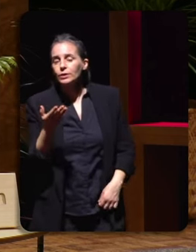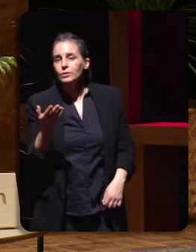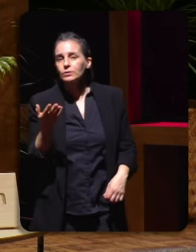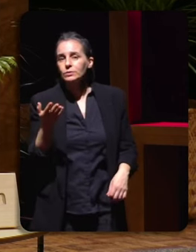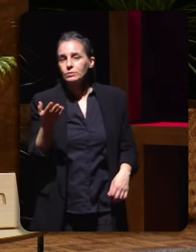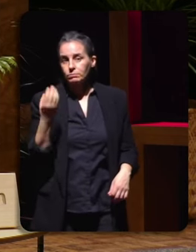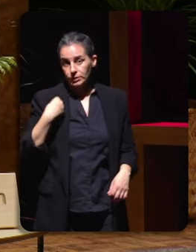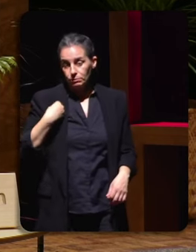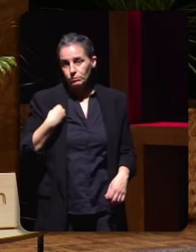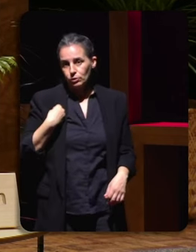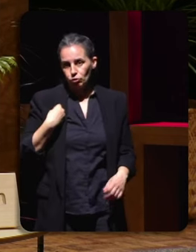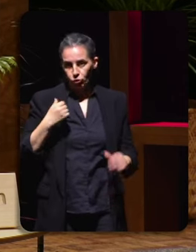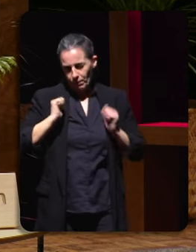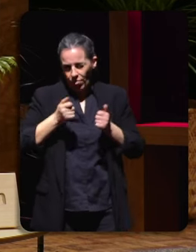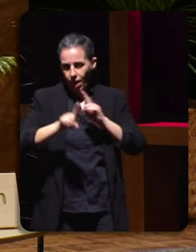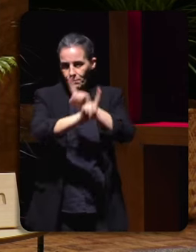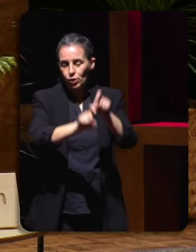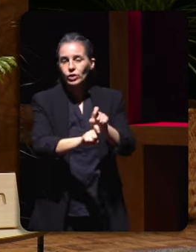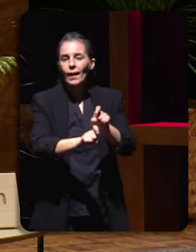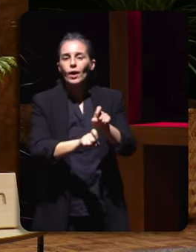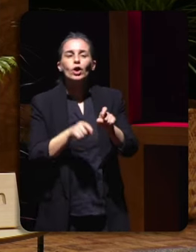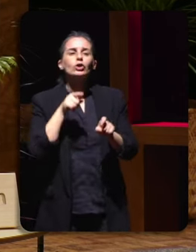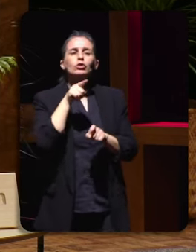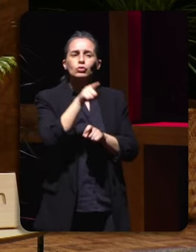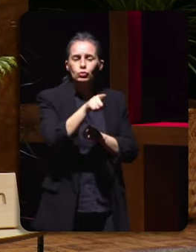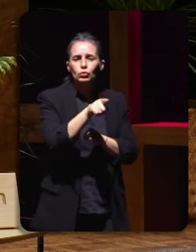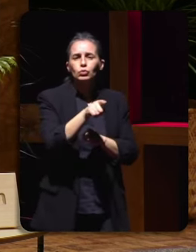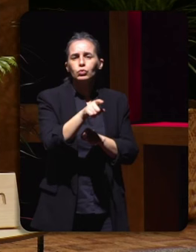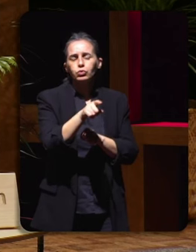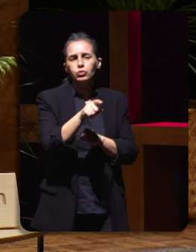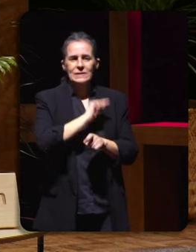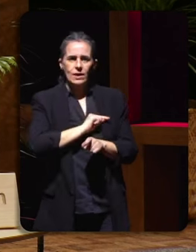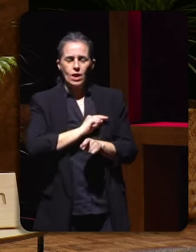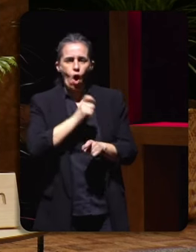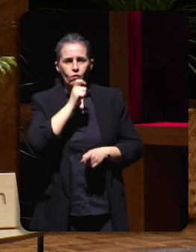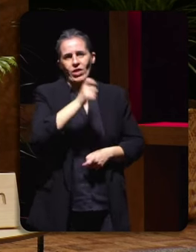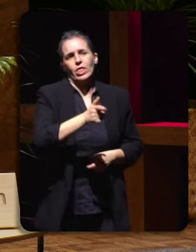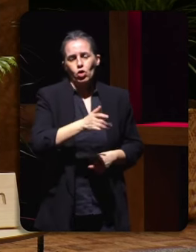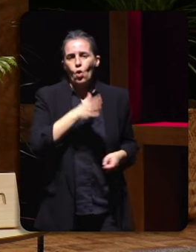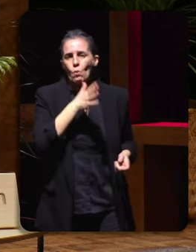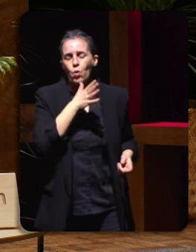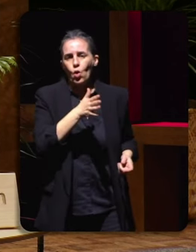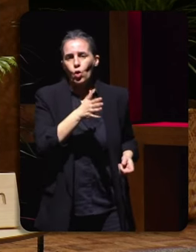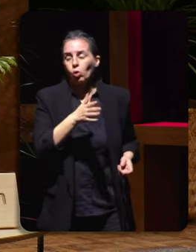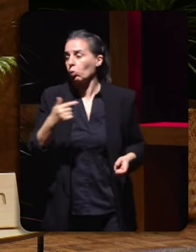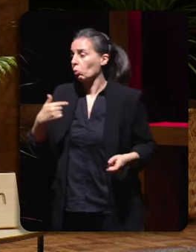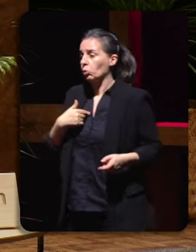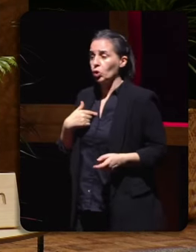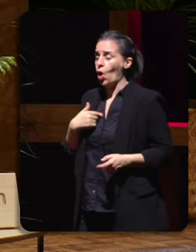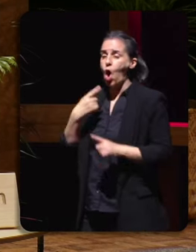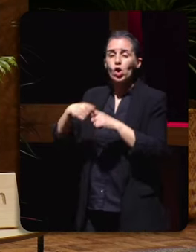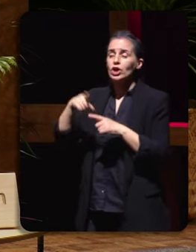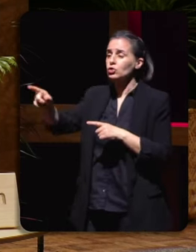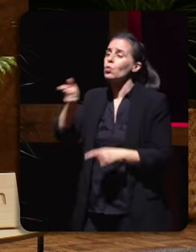para iniciar a súa pregunta non a ti te ofendería que e ele contestou a mi nada de lo que tú